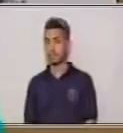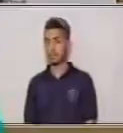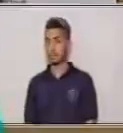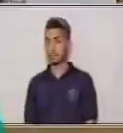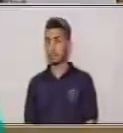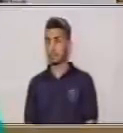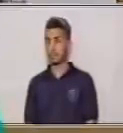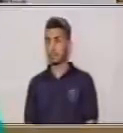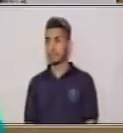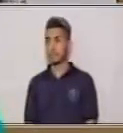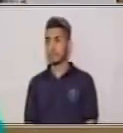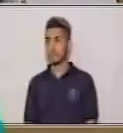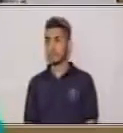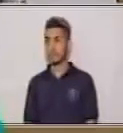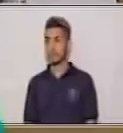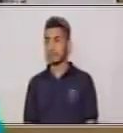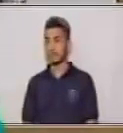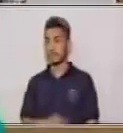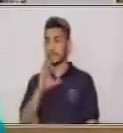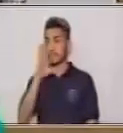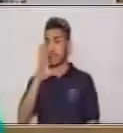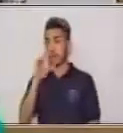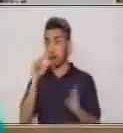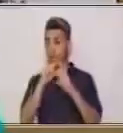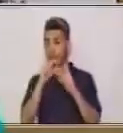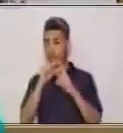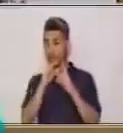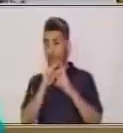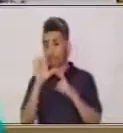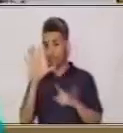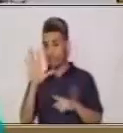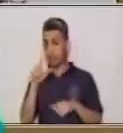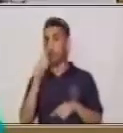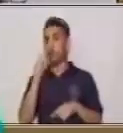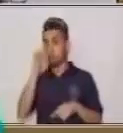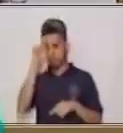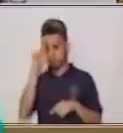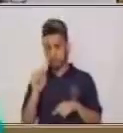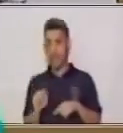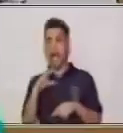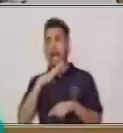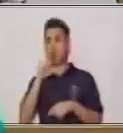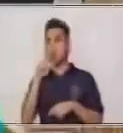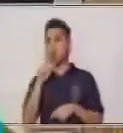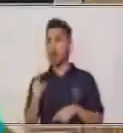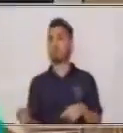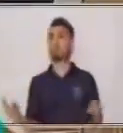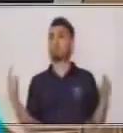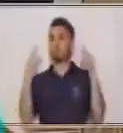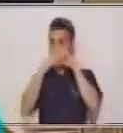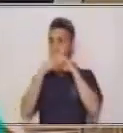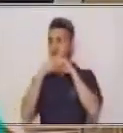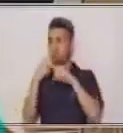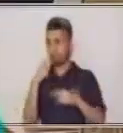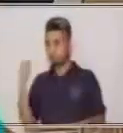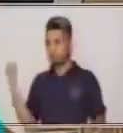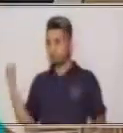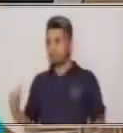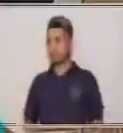son cinco palabras y una de ellas tiene un error. Vamos a ver si lo encuentro. ¿Están alertas?